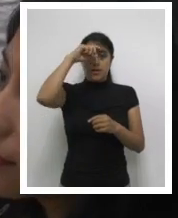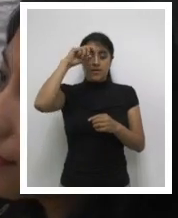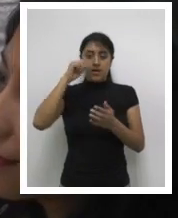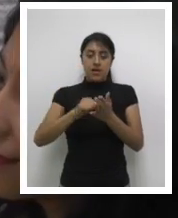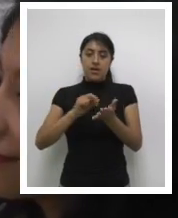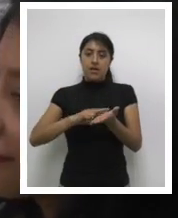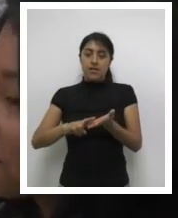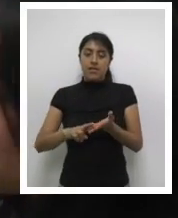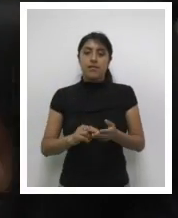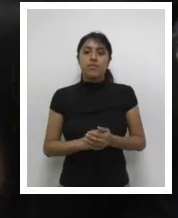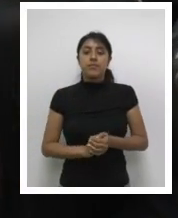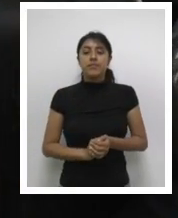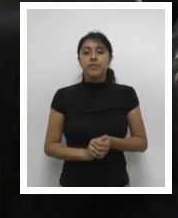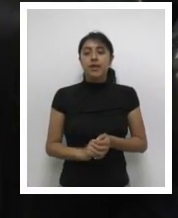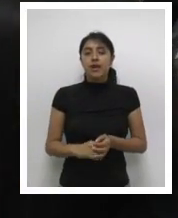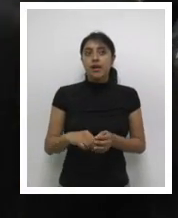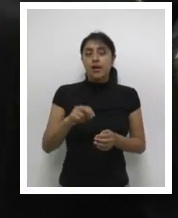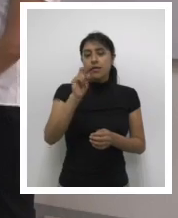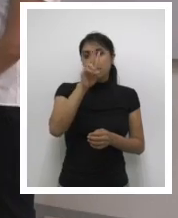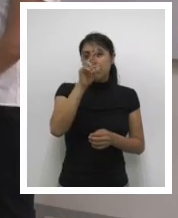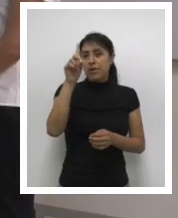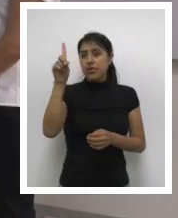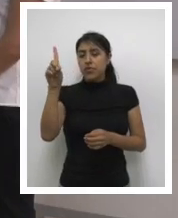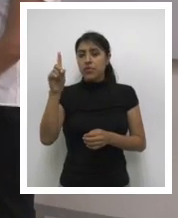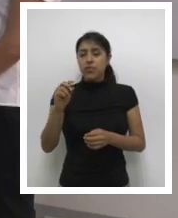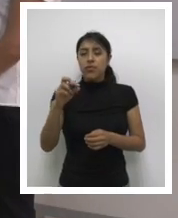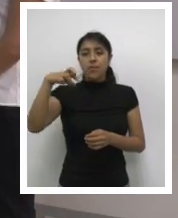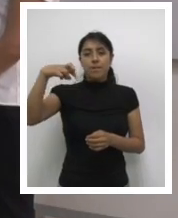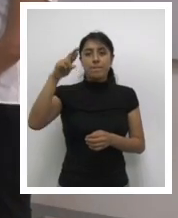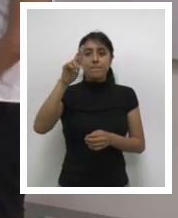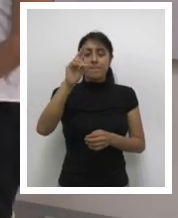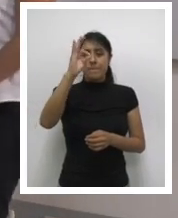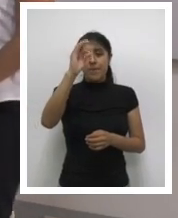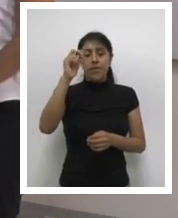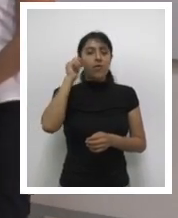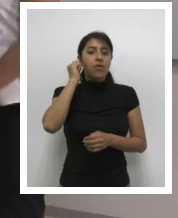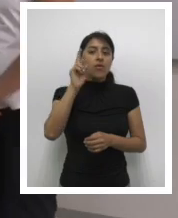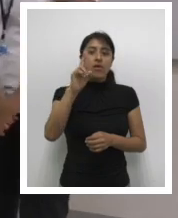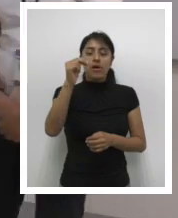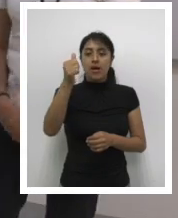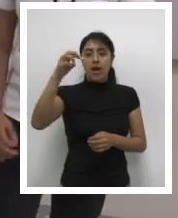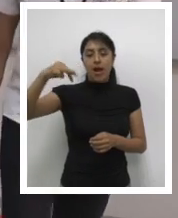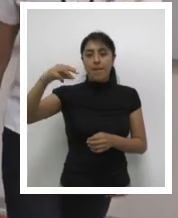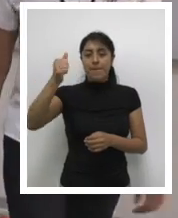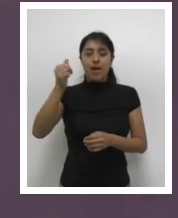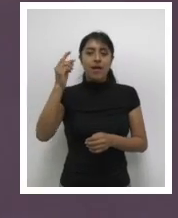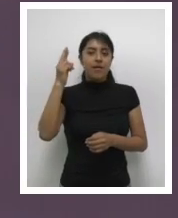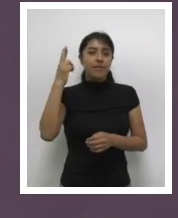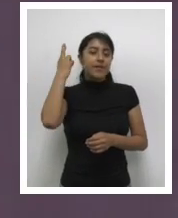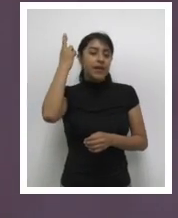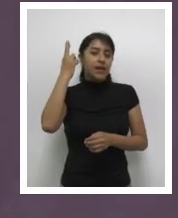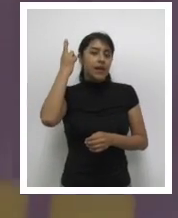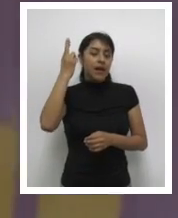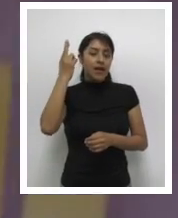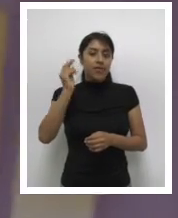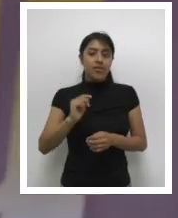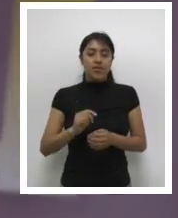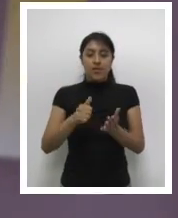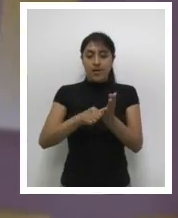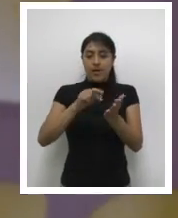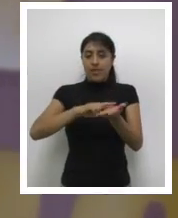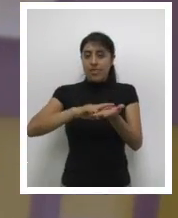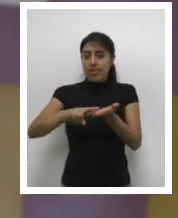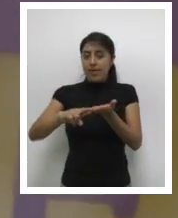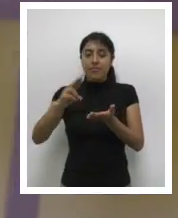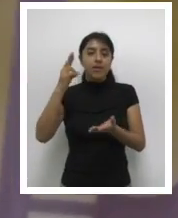del Registro Nacional de las Personas. Y para eso, en la emisión número 21 de RENAP Radio, tuvimos como invitado al licenciado